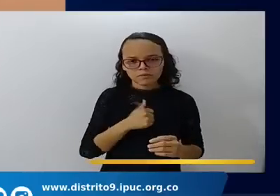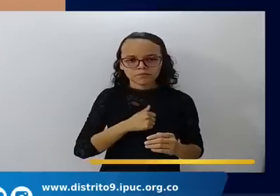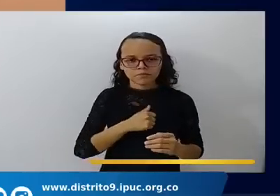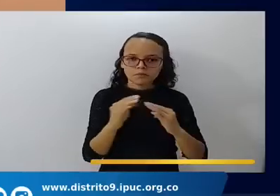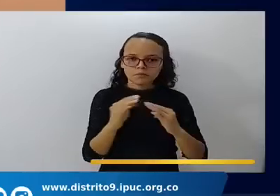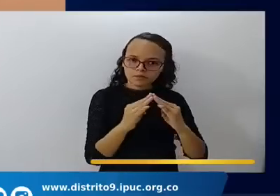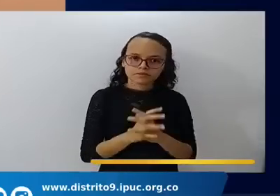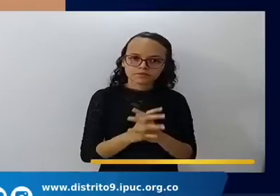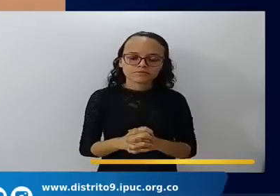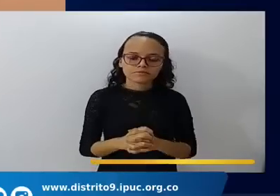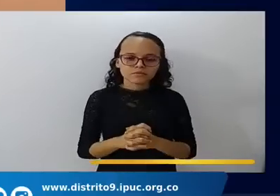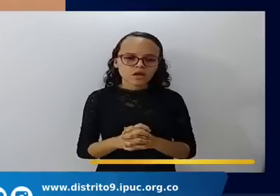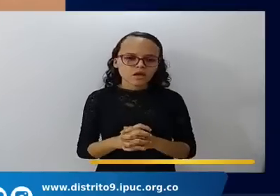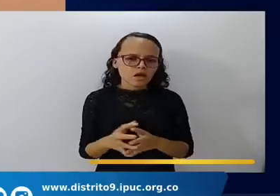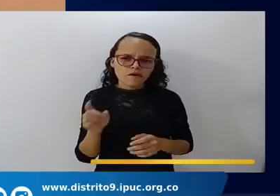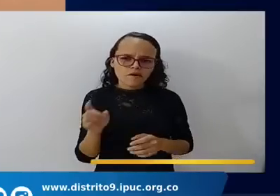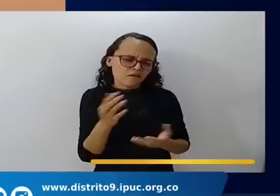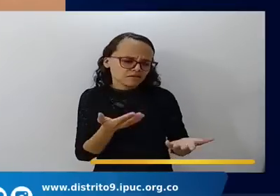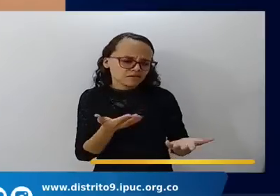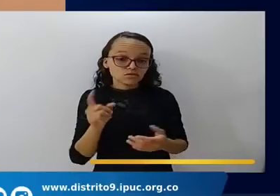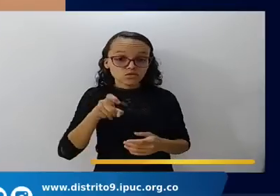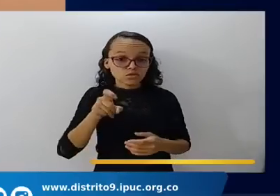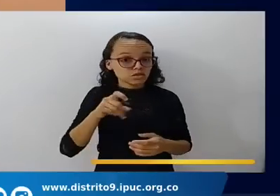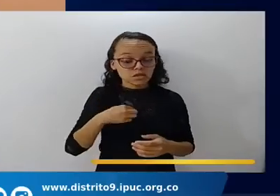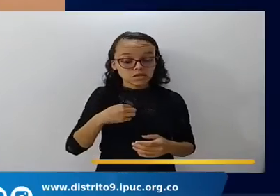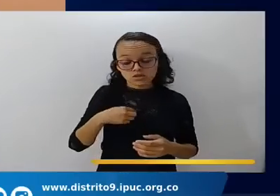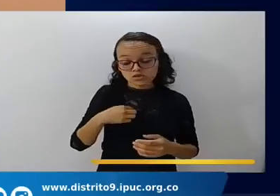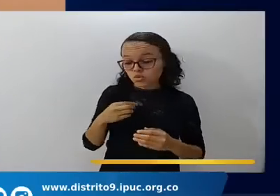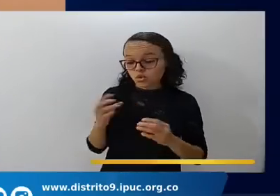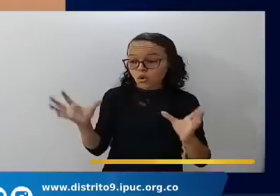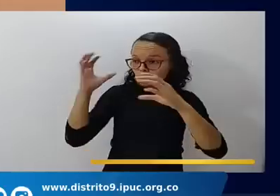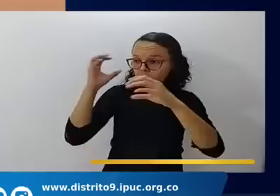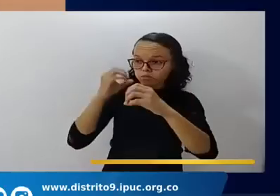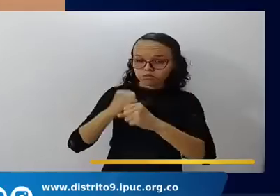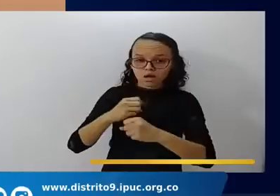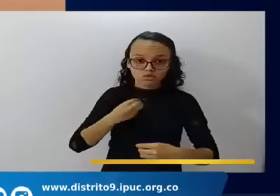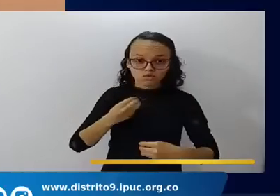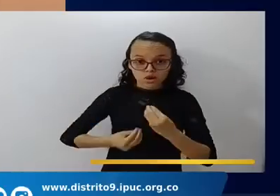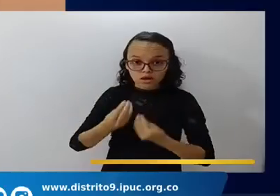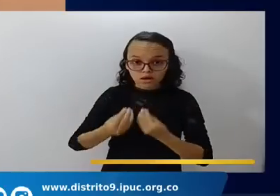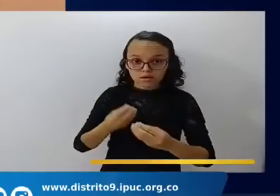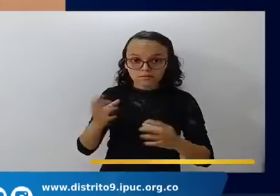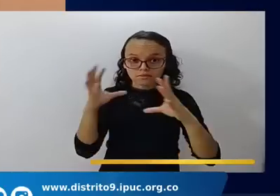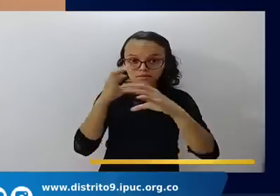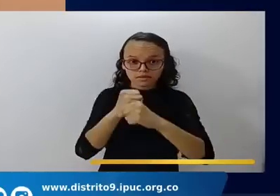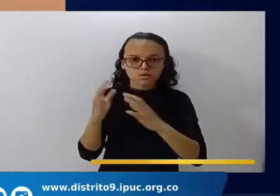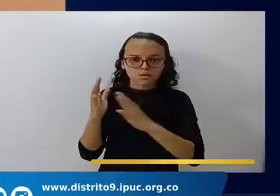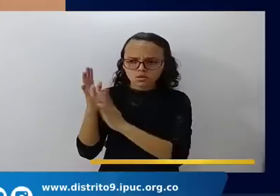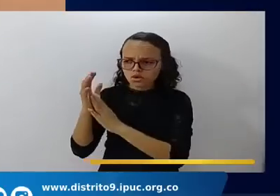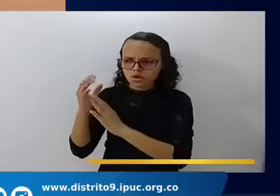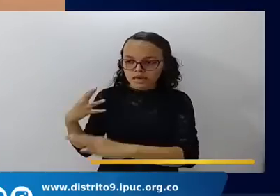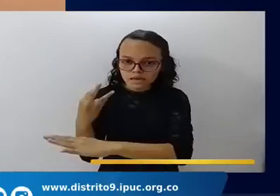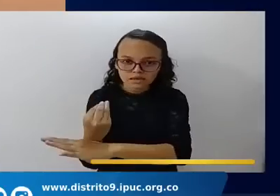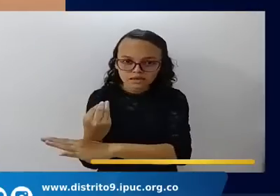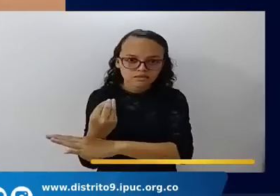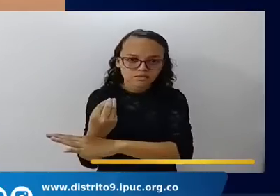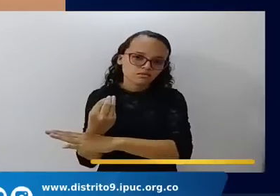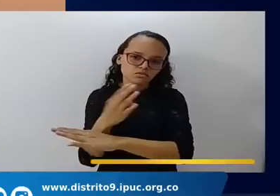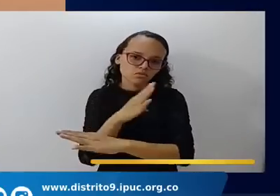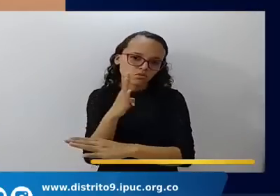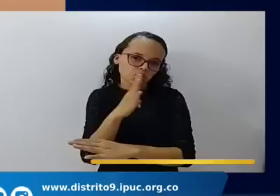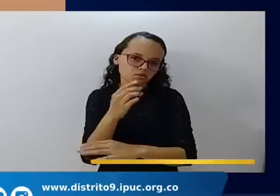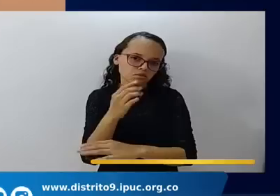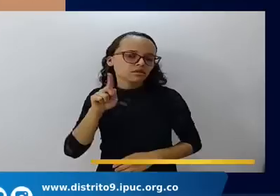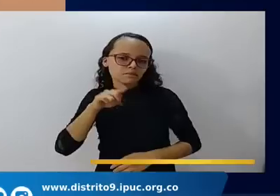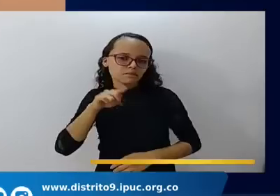vigilia para que hagamos vigilia. No se necesita que se programe un ayuno, que el pastor convoque, bueno, hermano, vamos